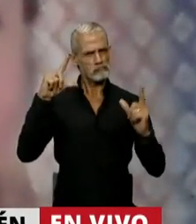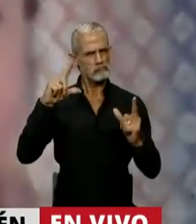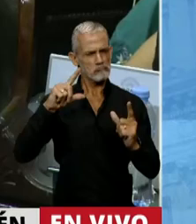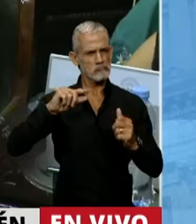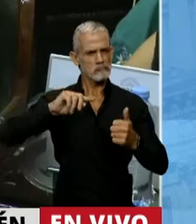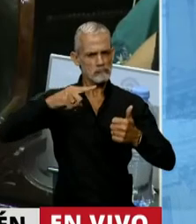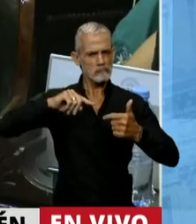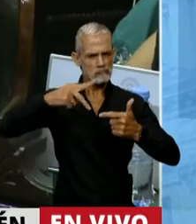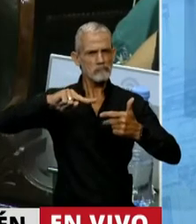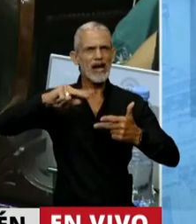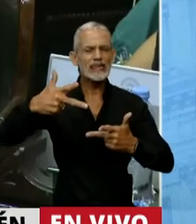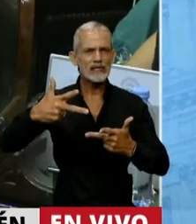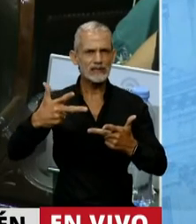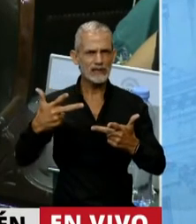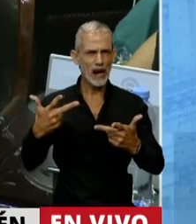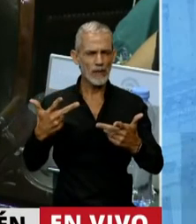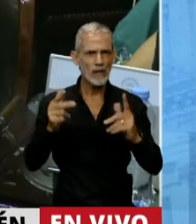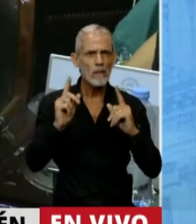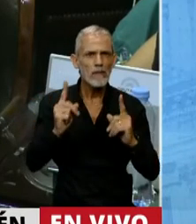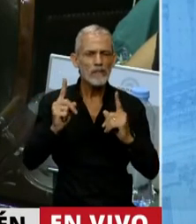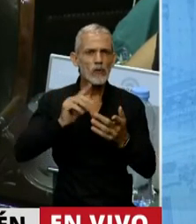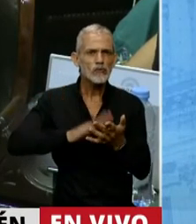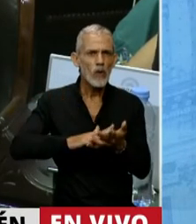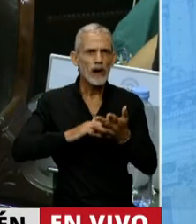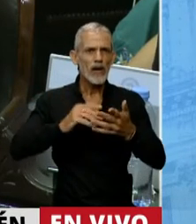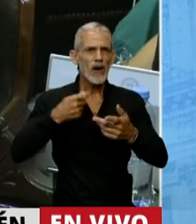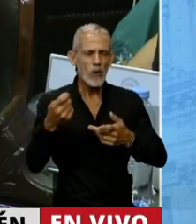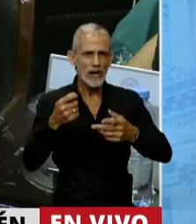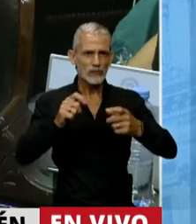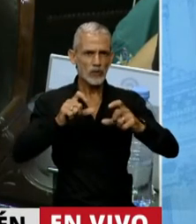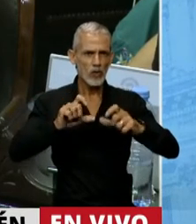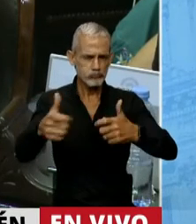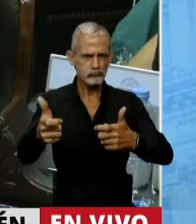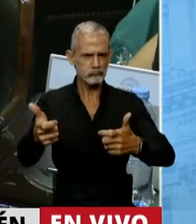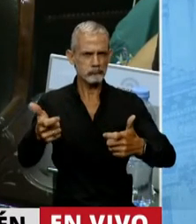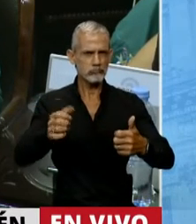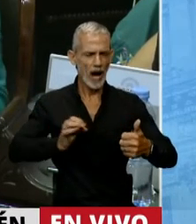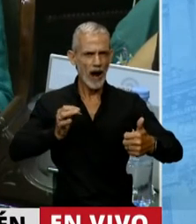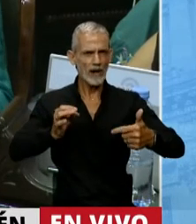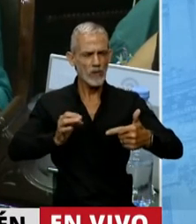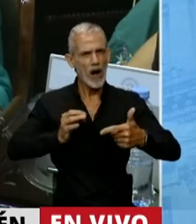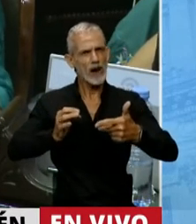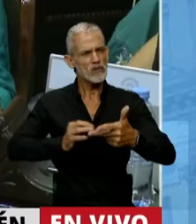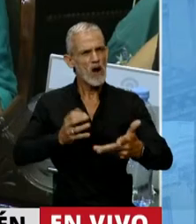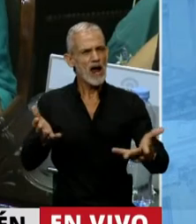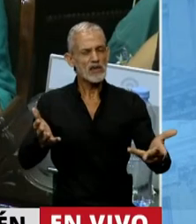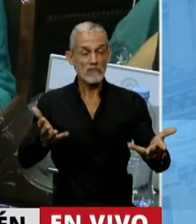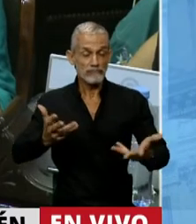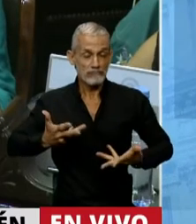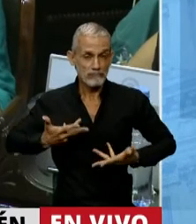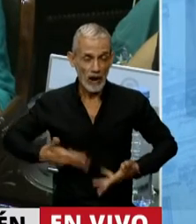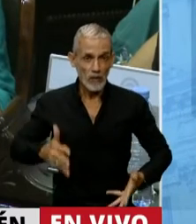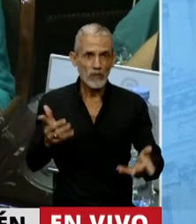la tercera vez que estemos debatiendo sobre la movilidad jubilatoria. Año tras año hay una tendencia natural